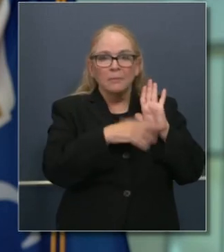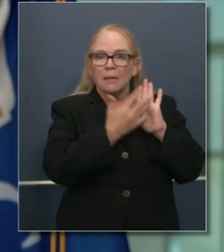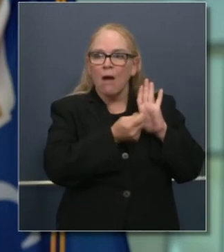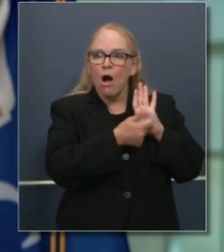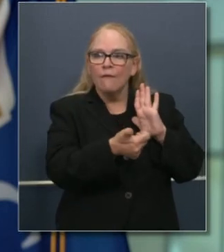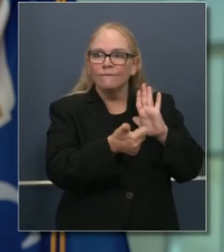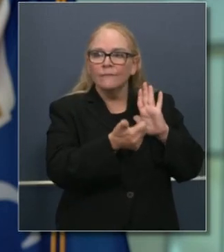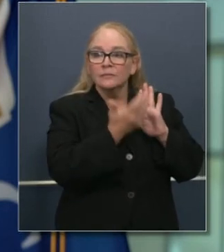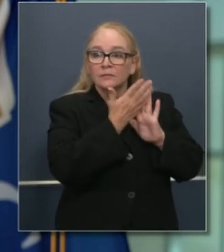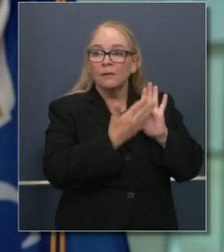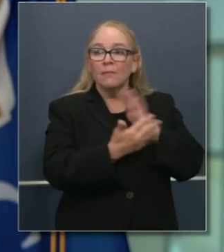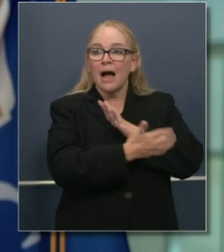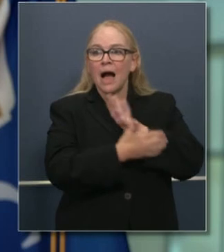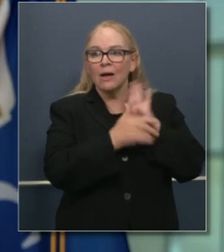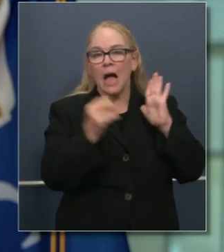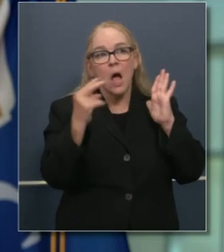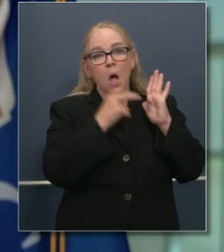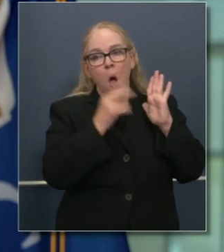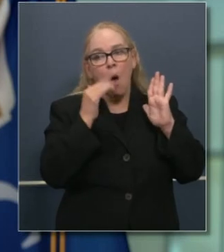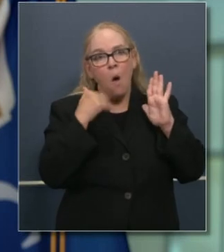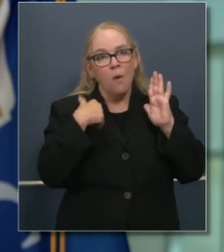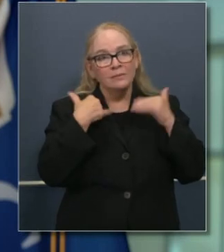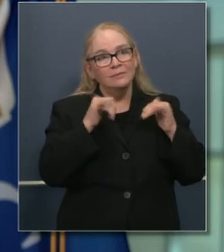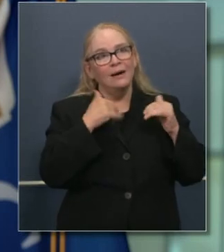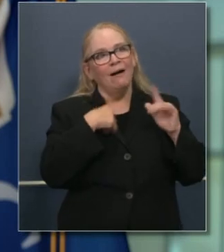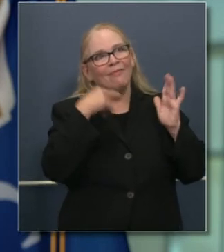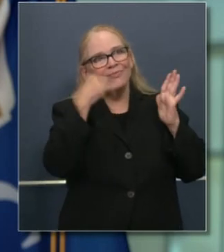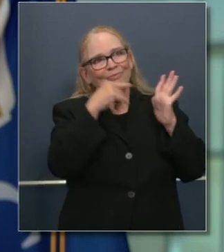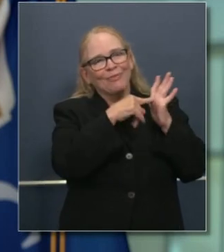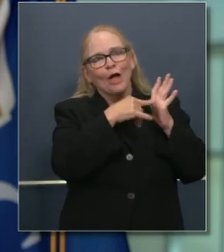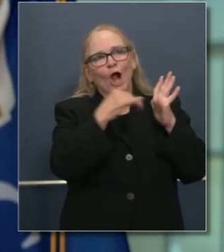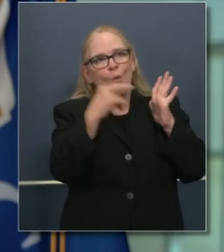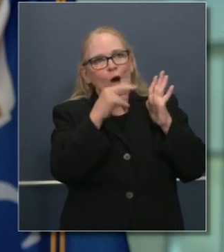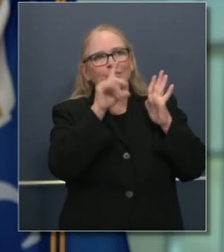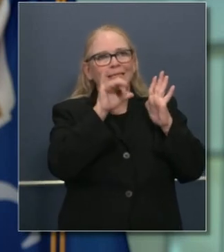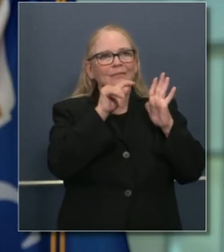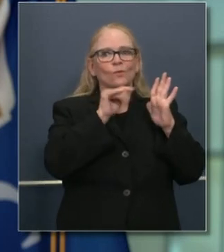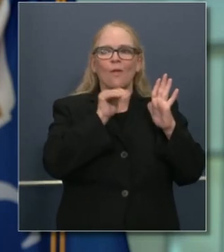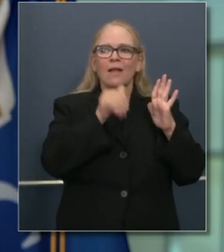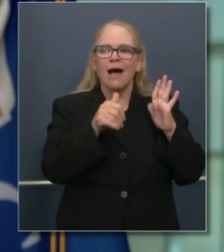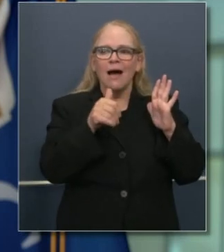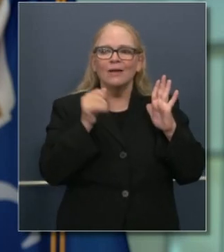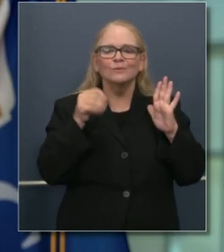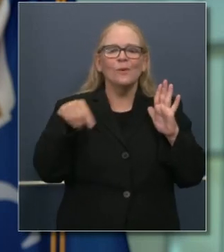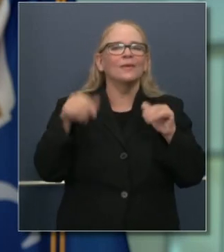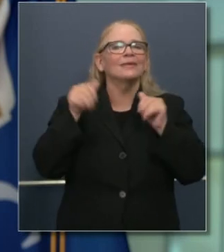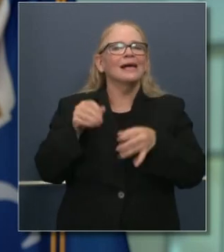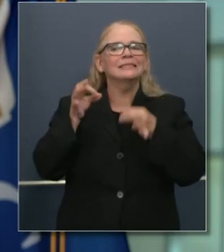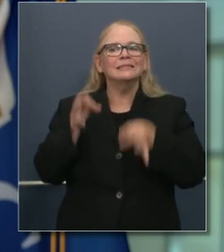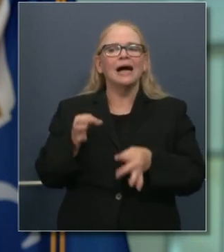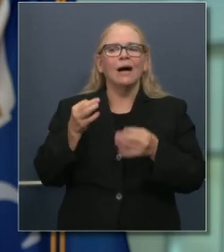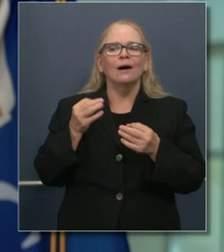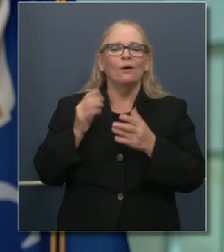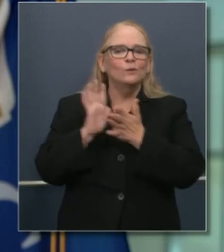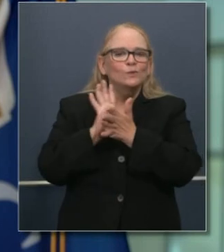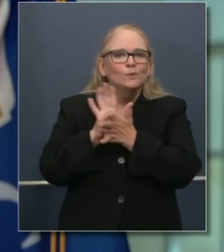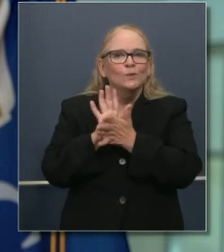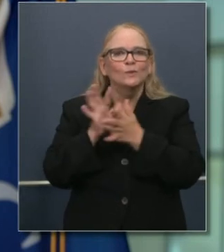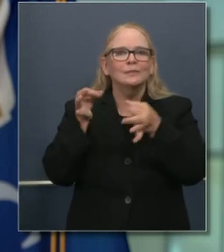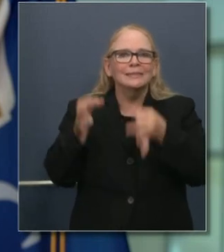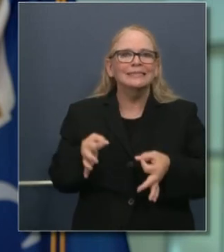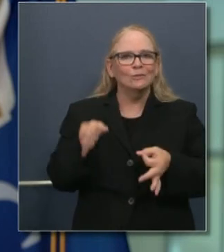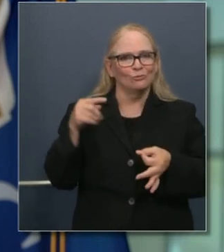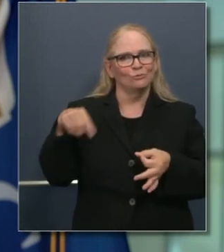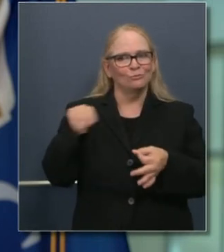los condados podían ser eliminados antes? En cuanto al puntaje que tienen. Y